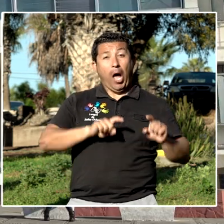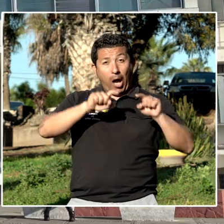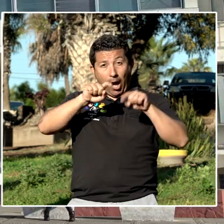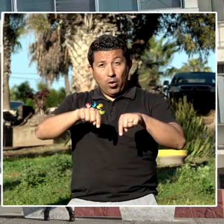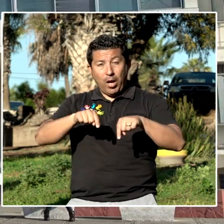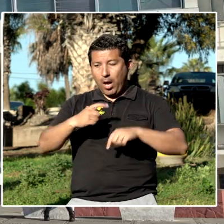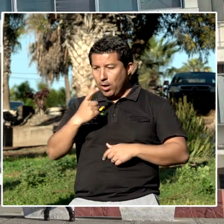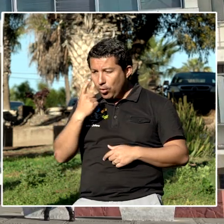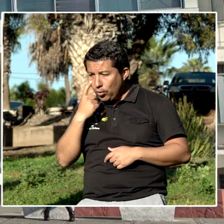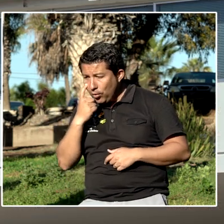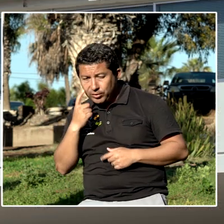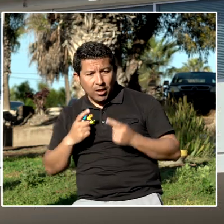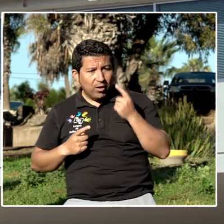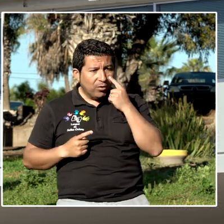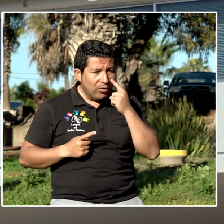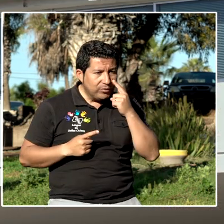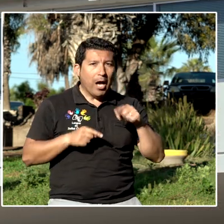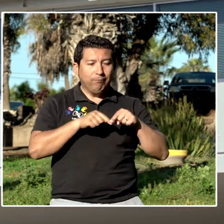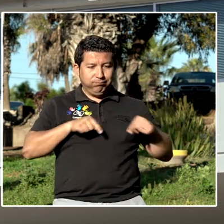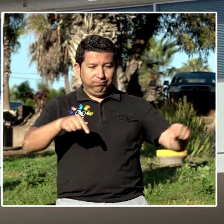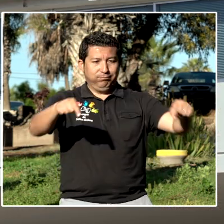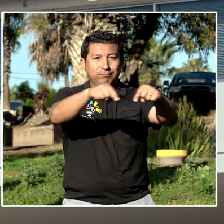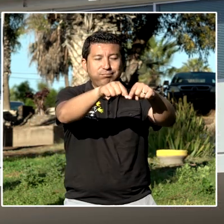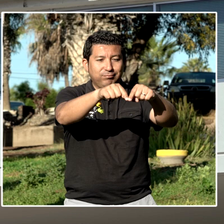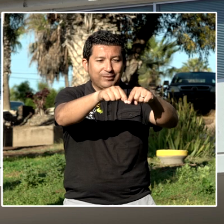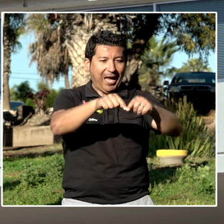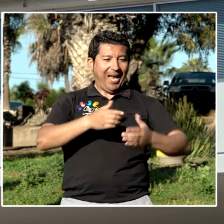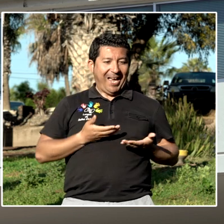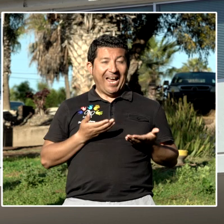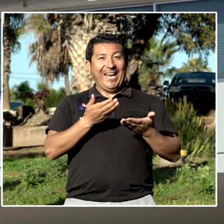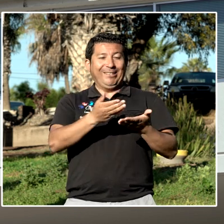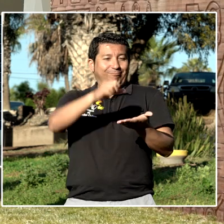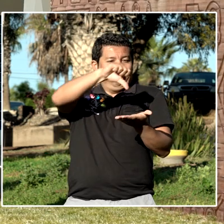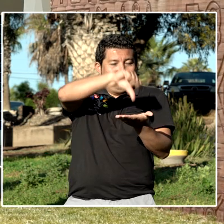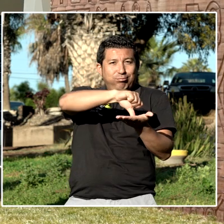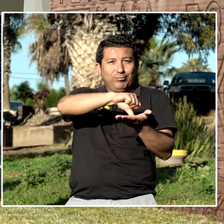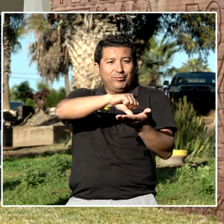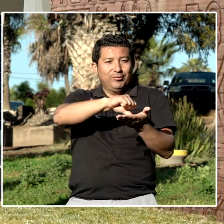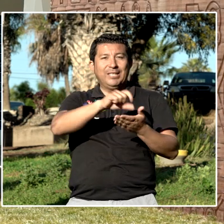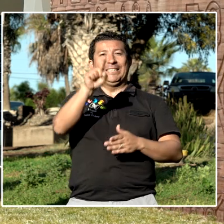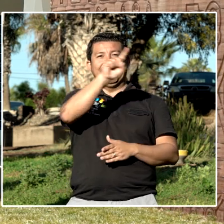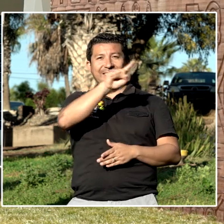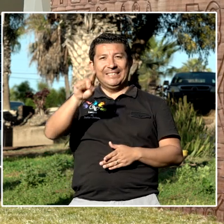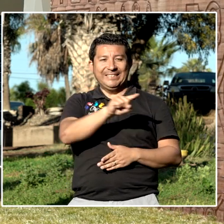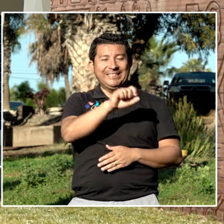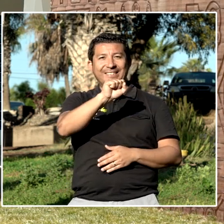hoy conocidas como el Hall Central del Campus Saucache